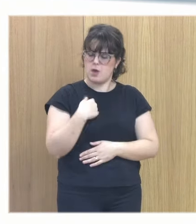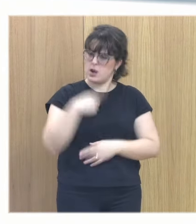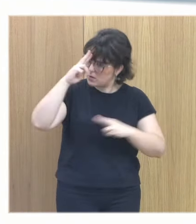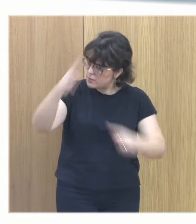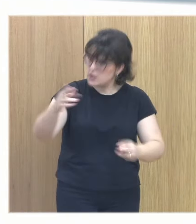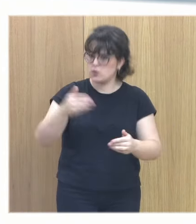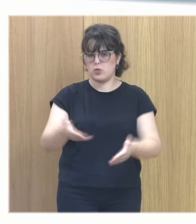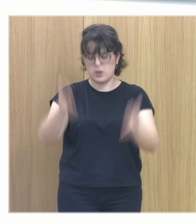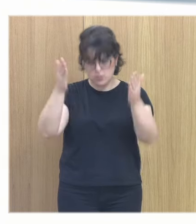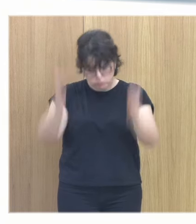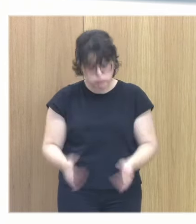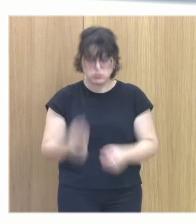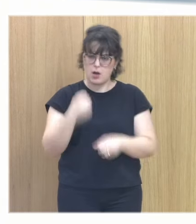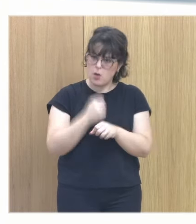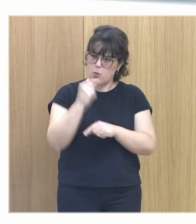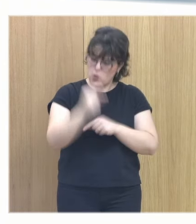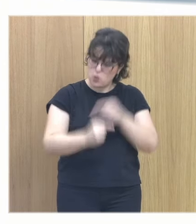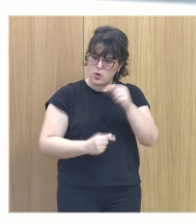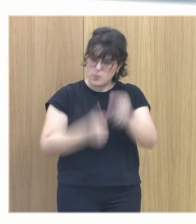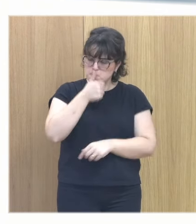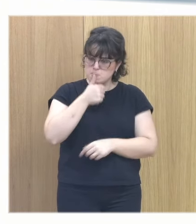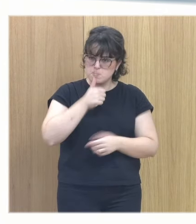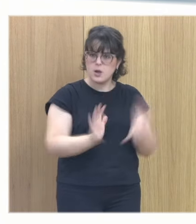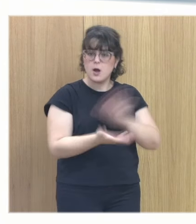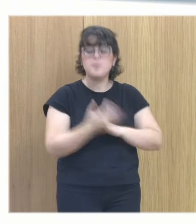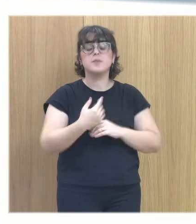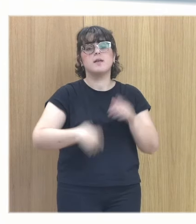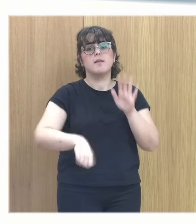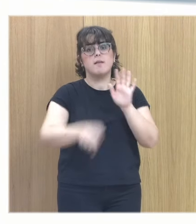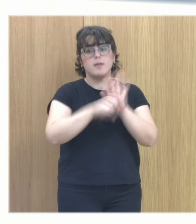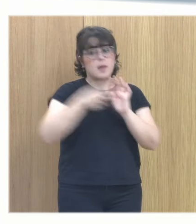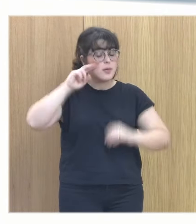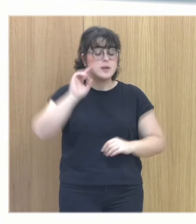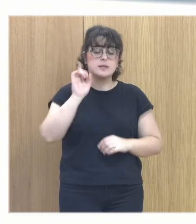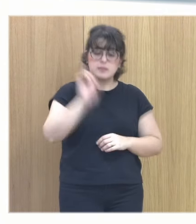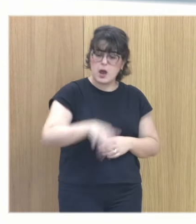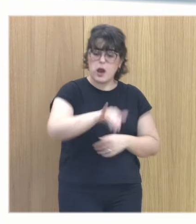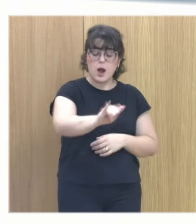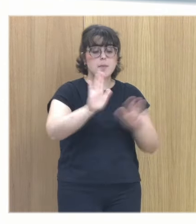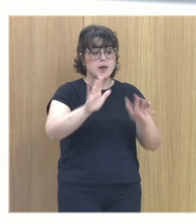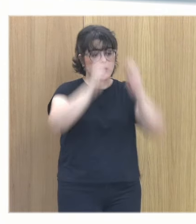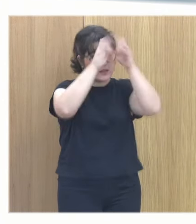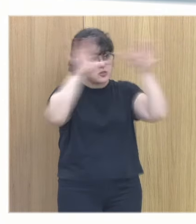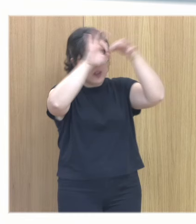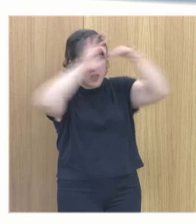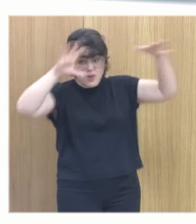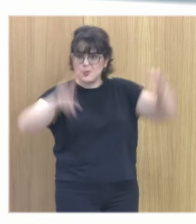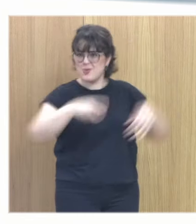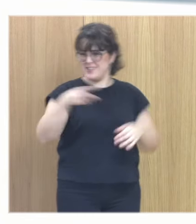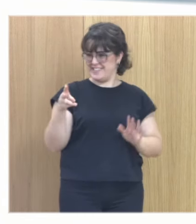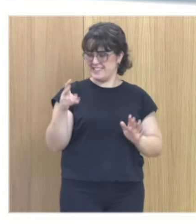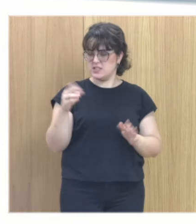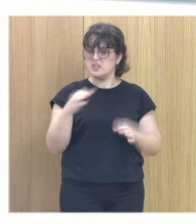su lugar trabajarlo etcétera y luego la reexperimentación traumática también está pero la disociación no y esto es interesante